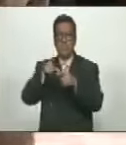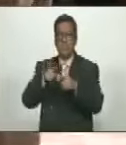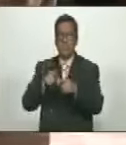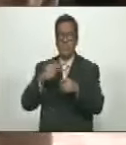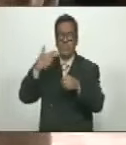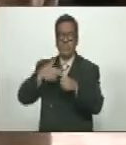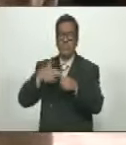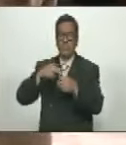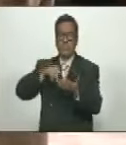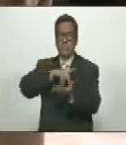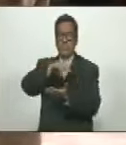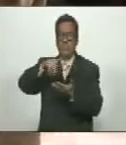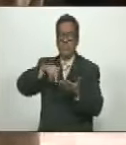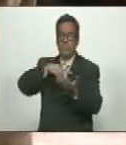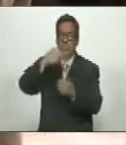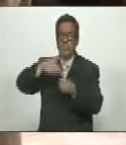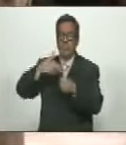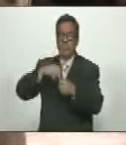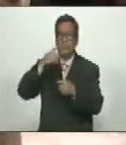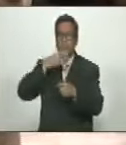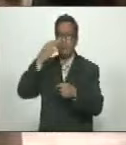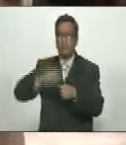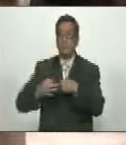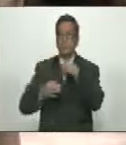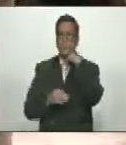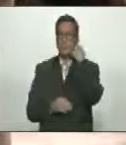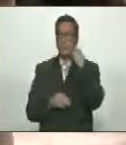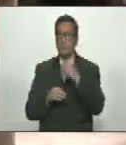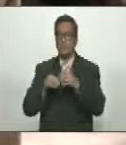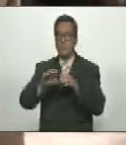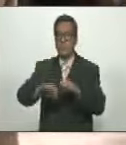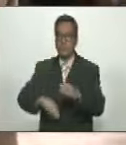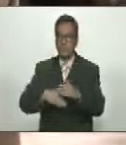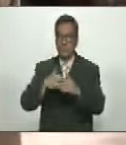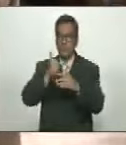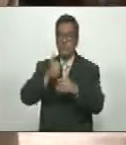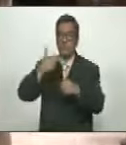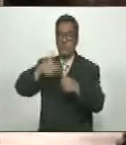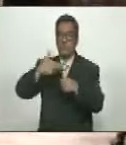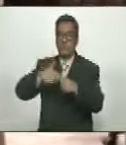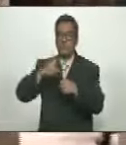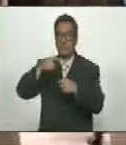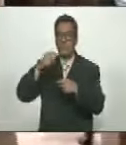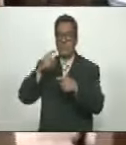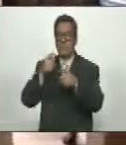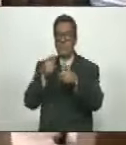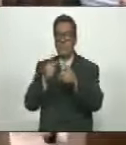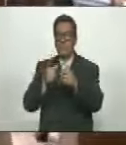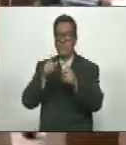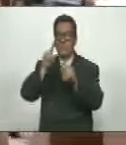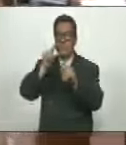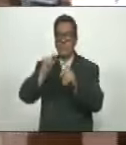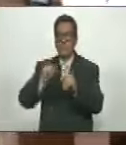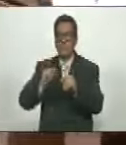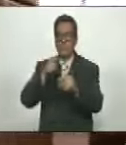los pozos petroleros pero en la realidad era extracción de petróleo a precios baratísimos